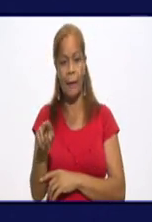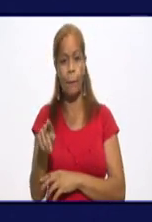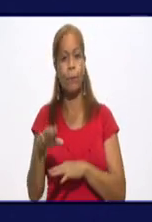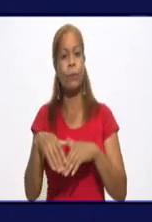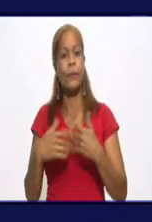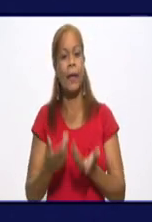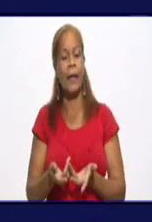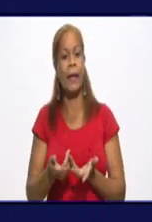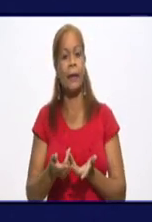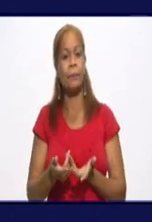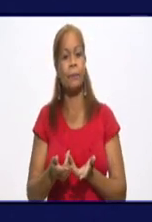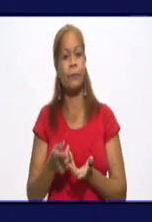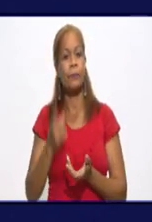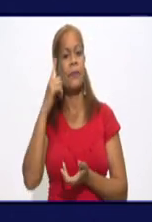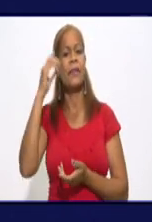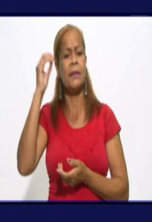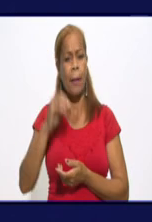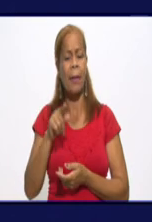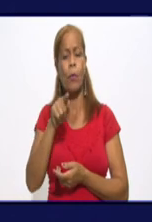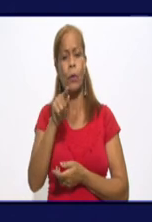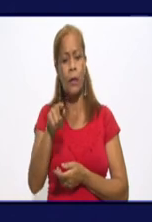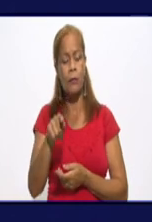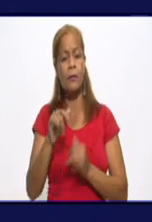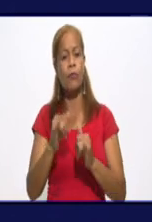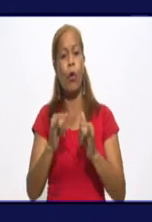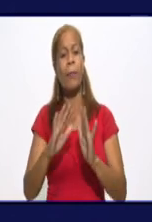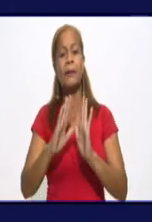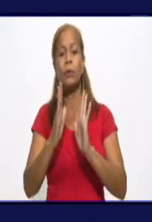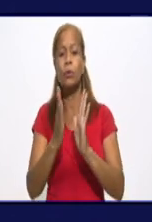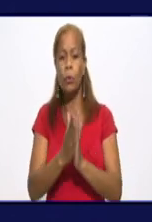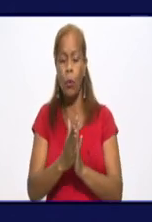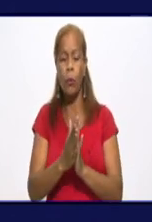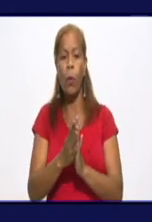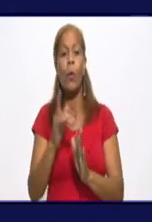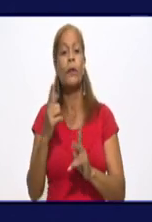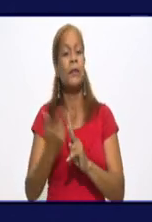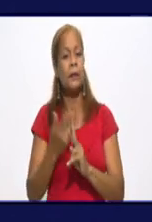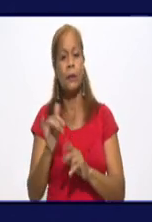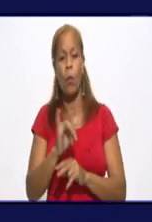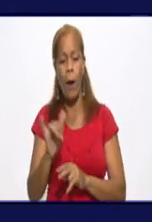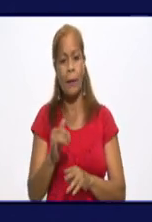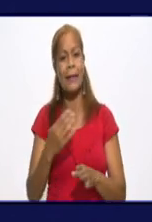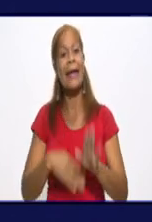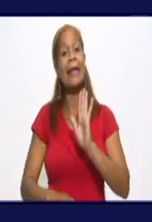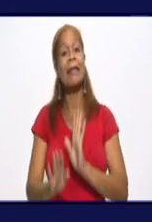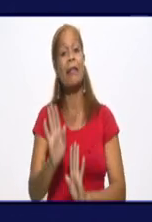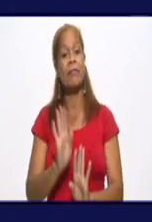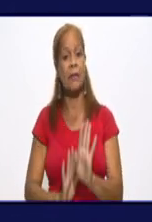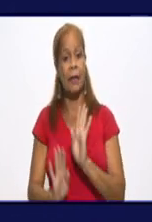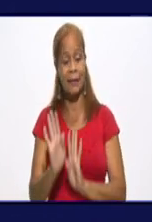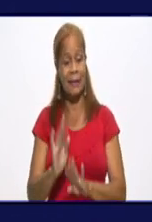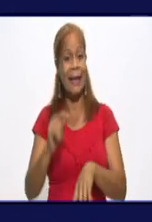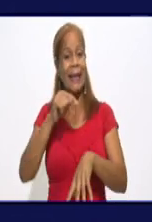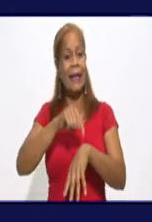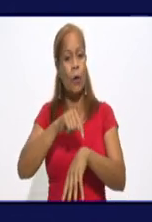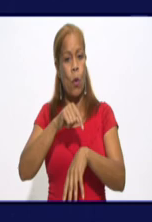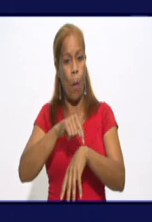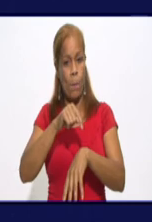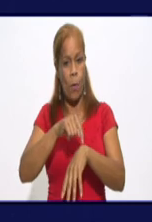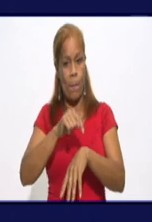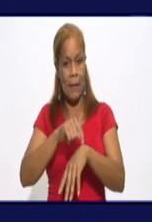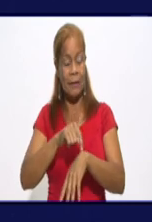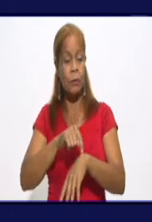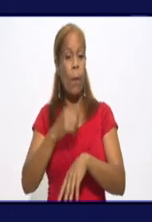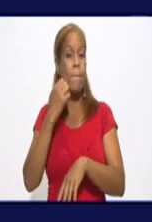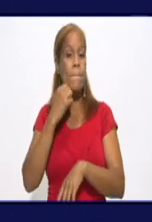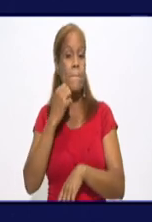transmisores de todo lo que yo he dicho, en todo momento, que son defensores, que han sabido incluso en los momentos que